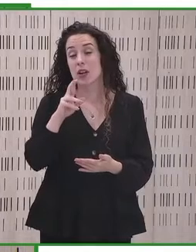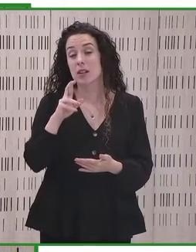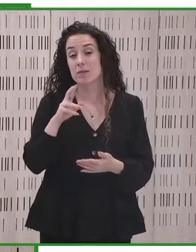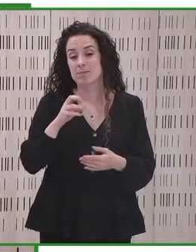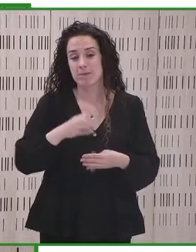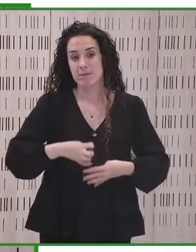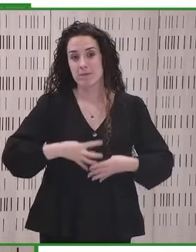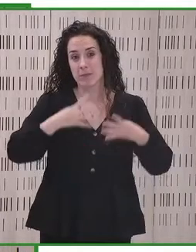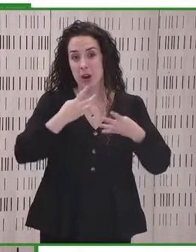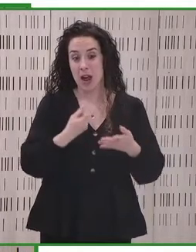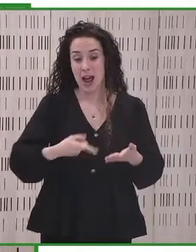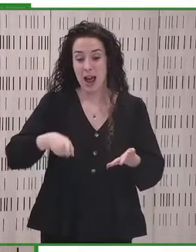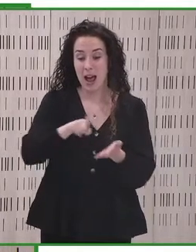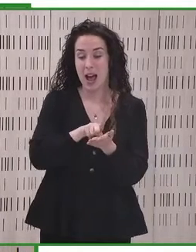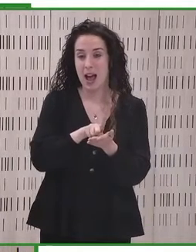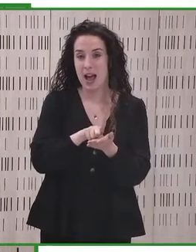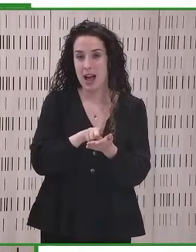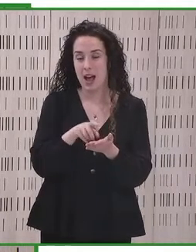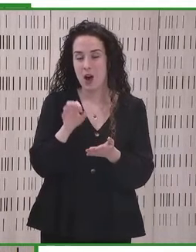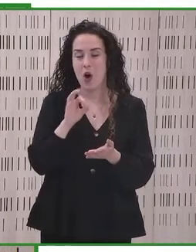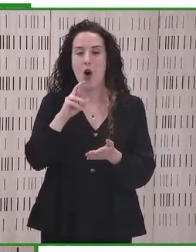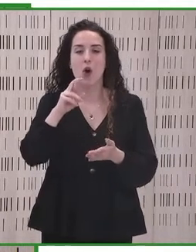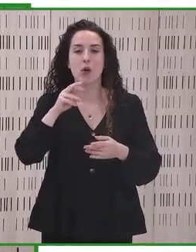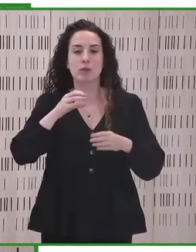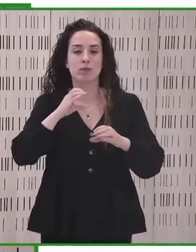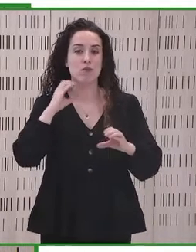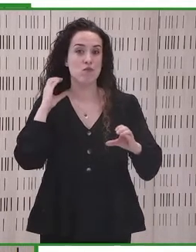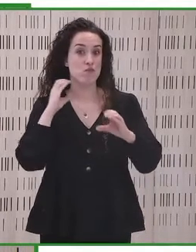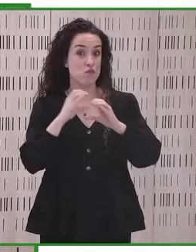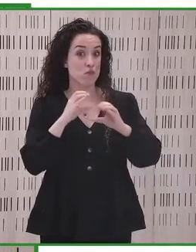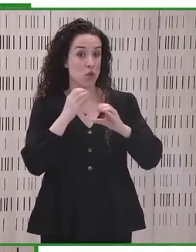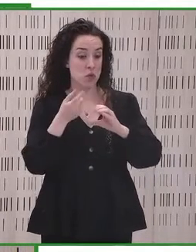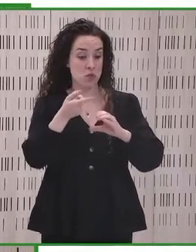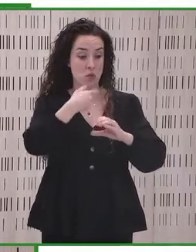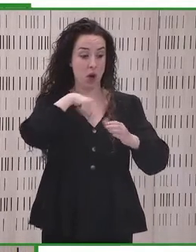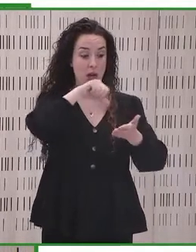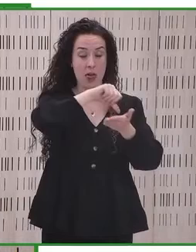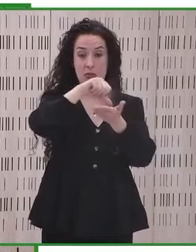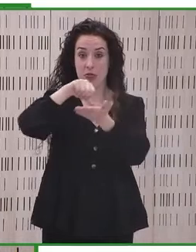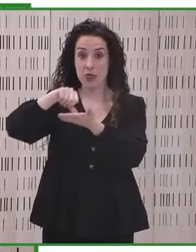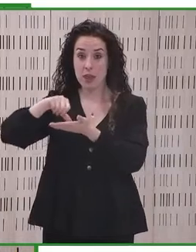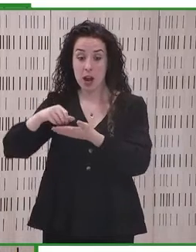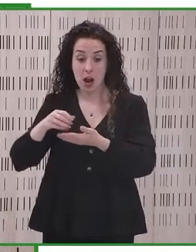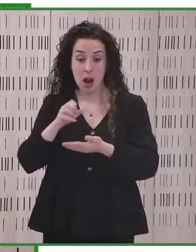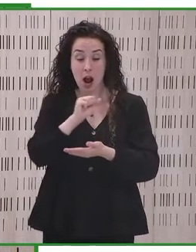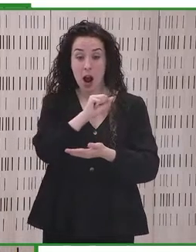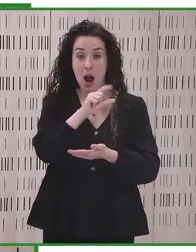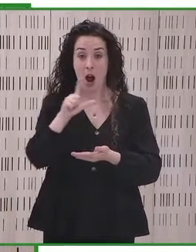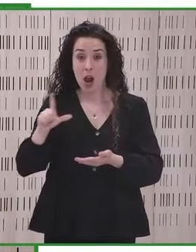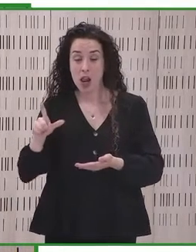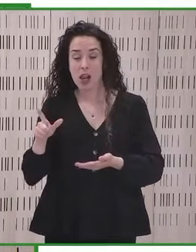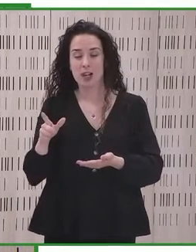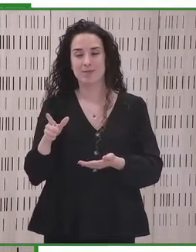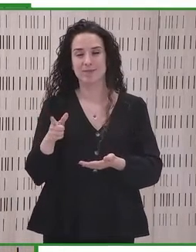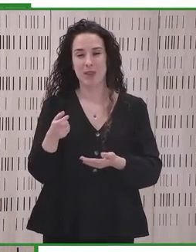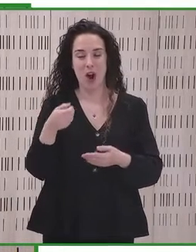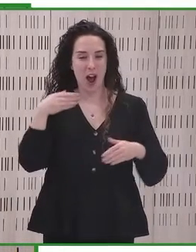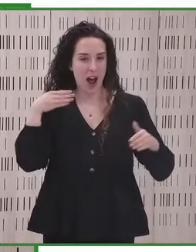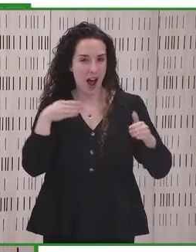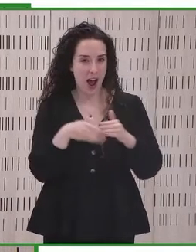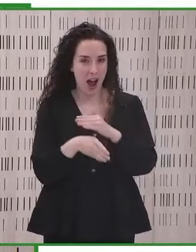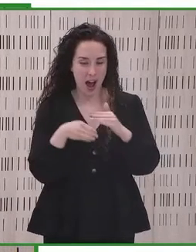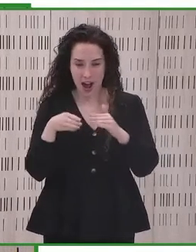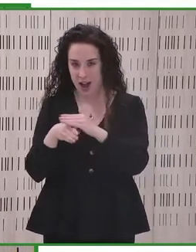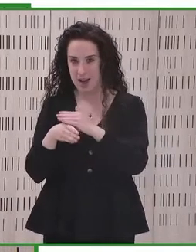y que todos los autobuses de nuestras ciudades sean plenamente accesibles. De lo